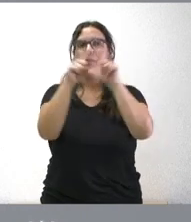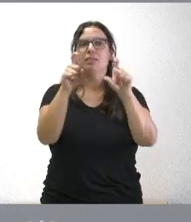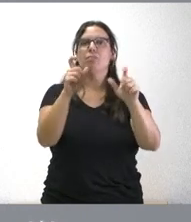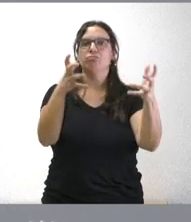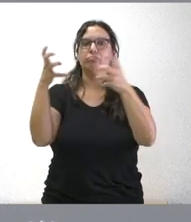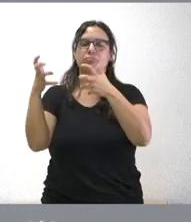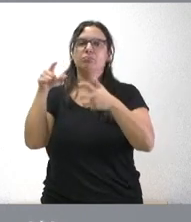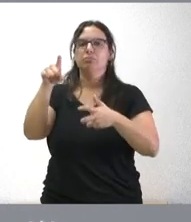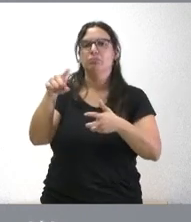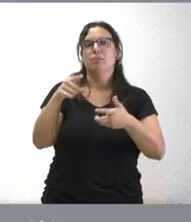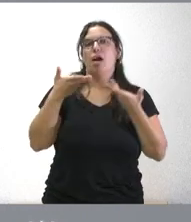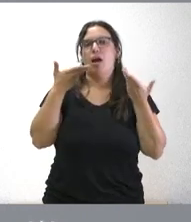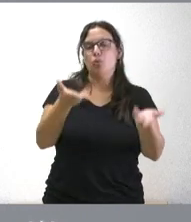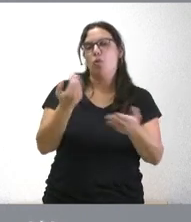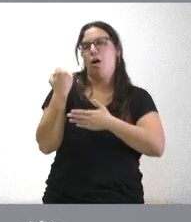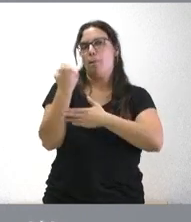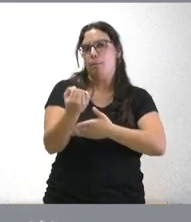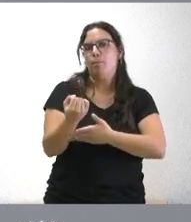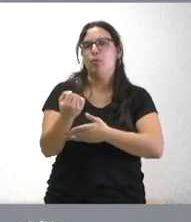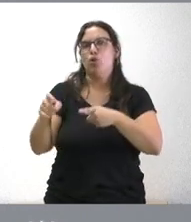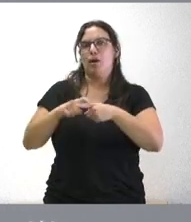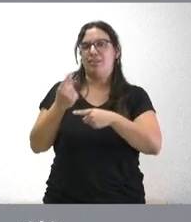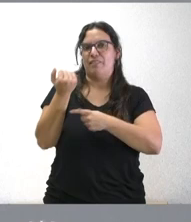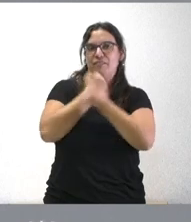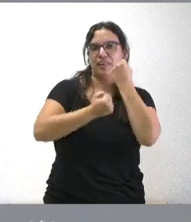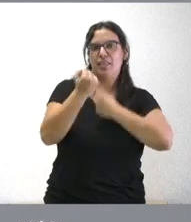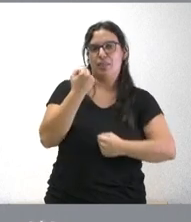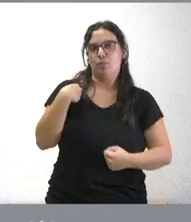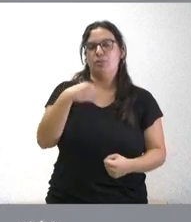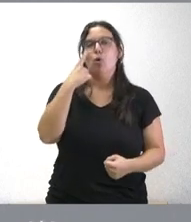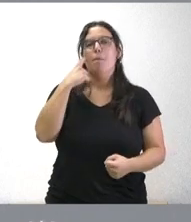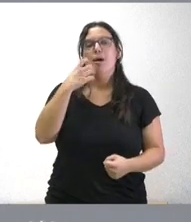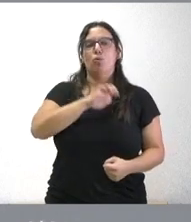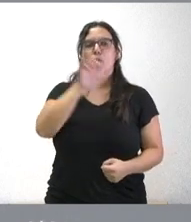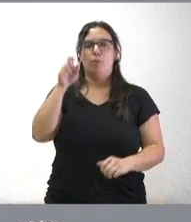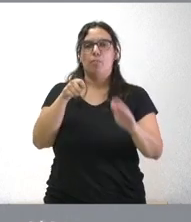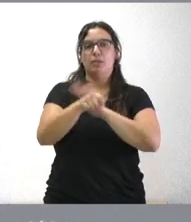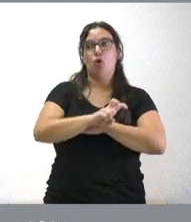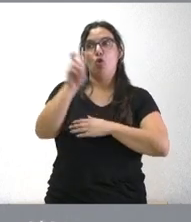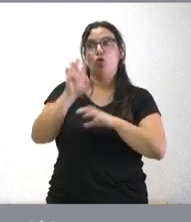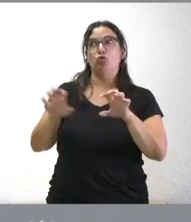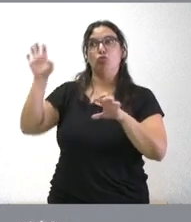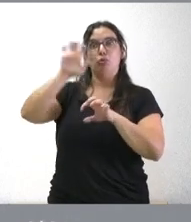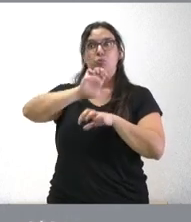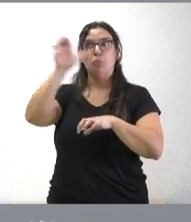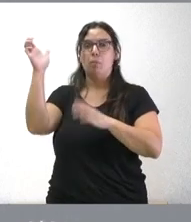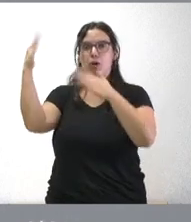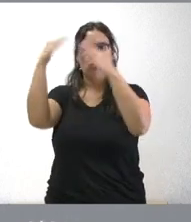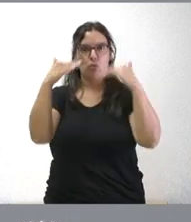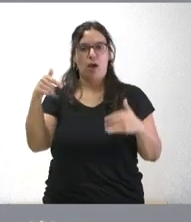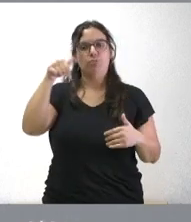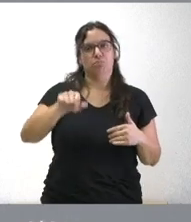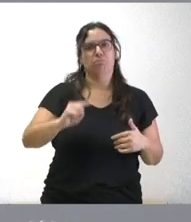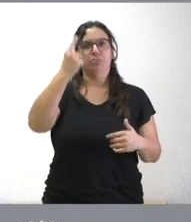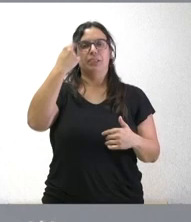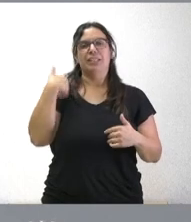esta ayuda de este apoyo de carácter financiero del BEI que no existe en otros lugares de la Unión Europea son ya 80 las pymes que se han